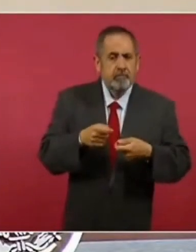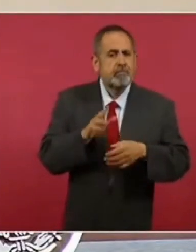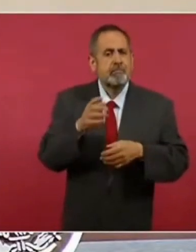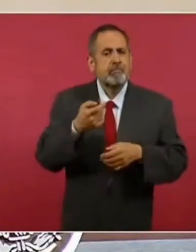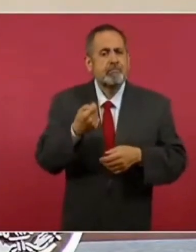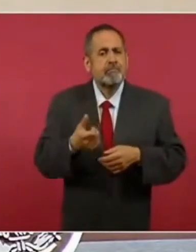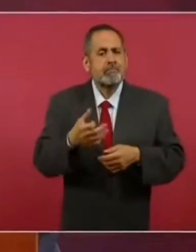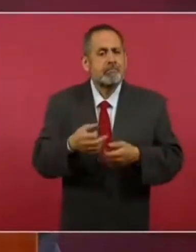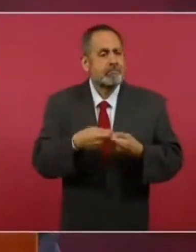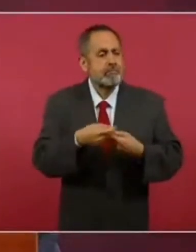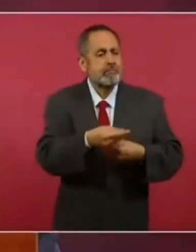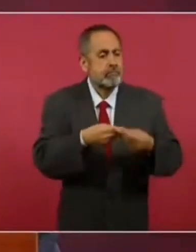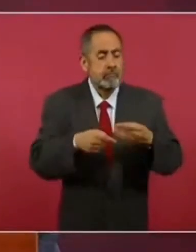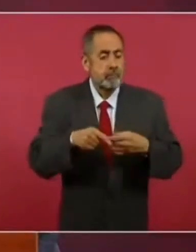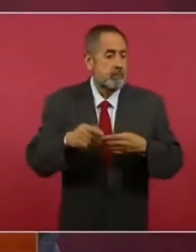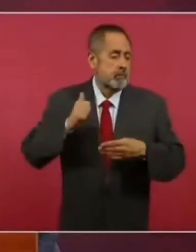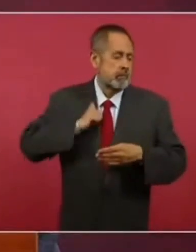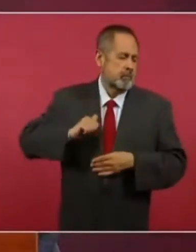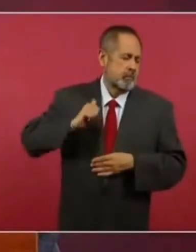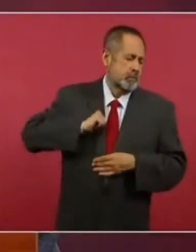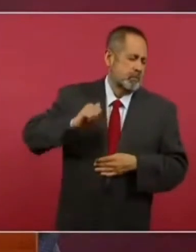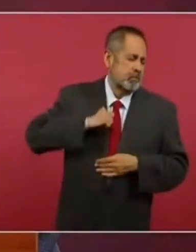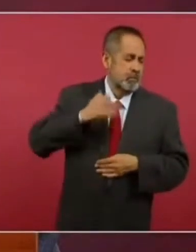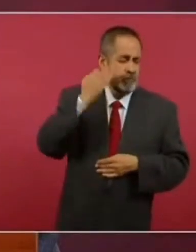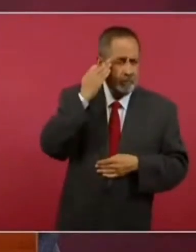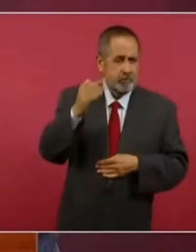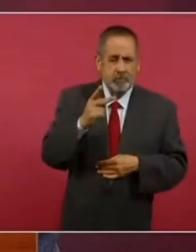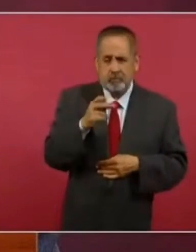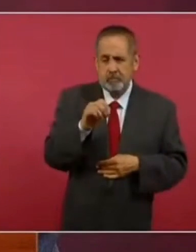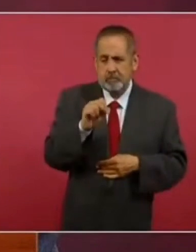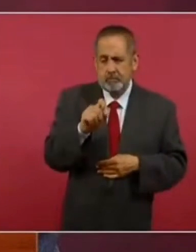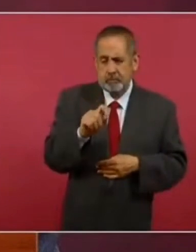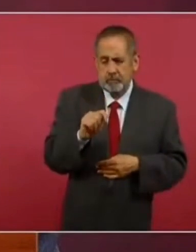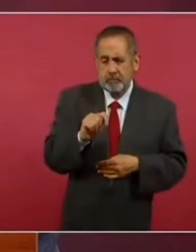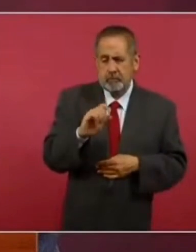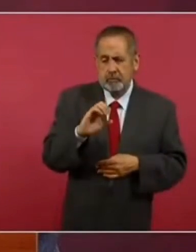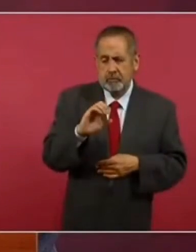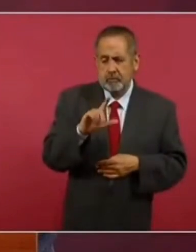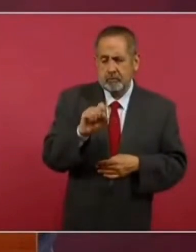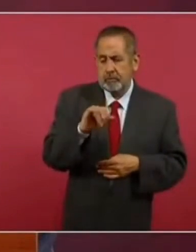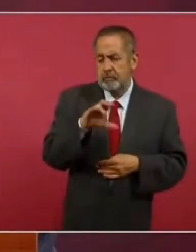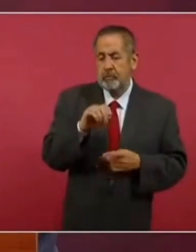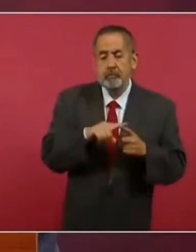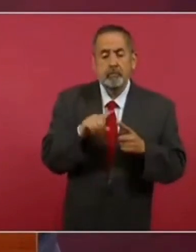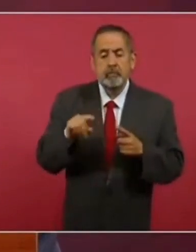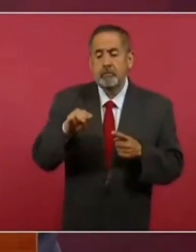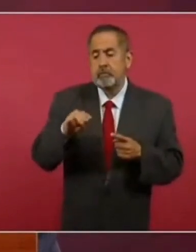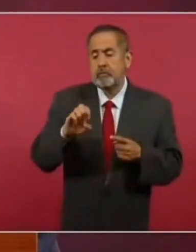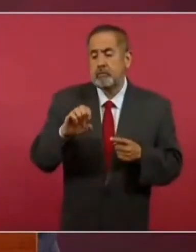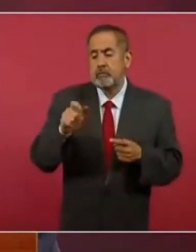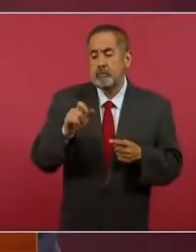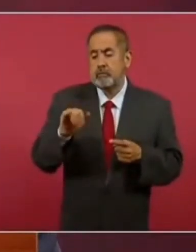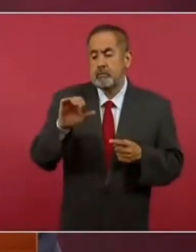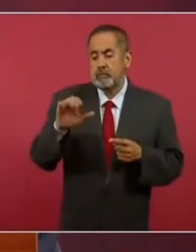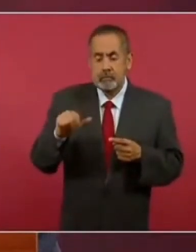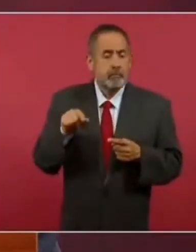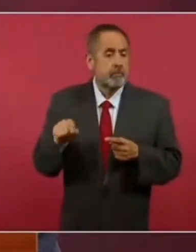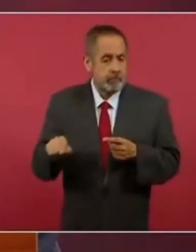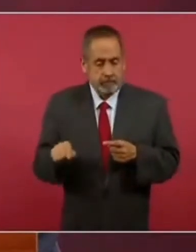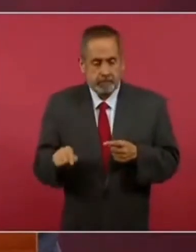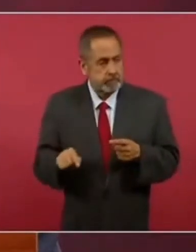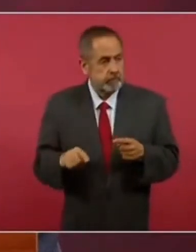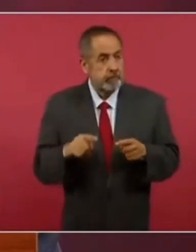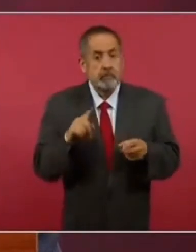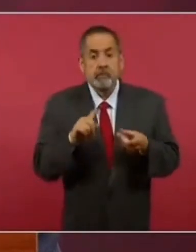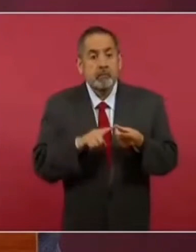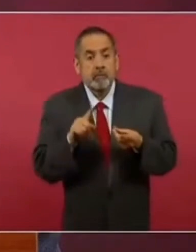en el periodo posclásico en el área mexica y que fueron incautadas en